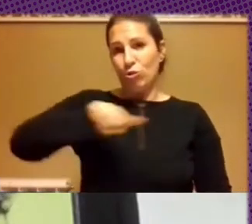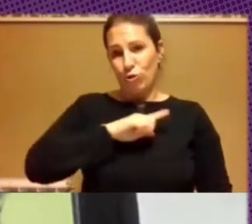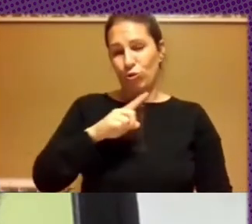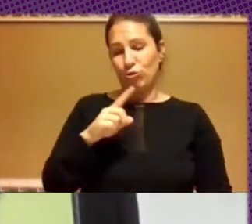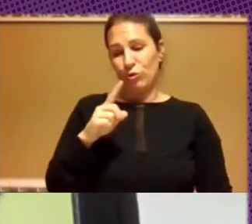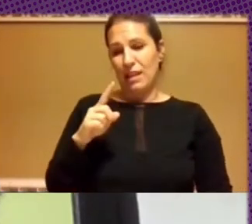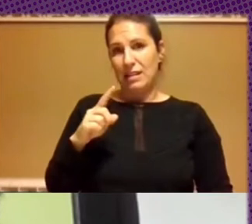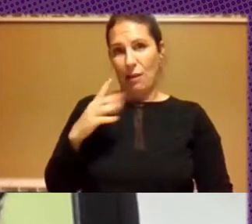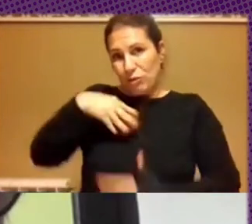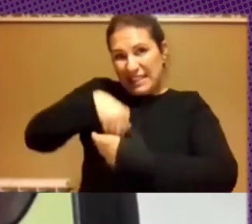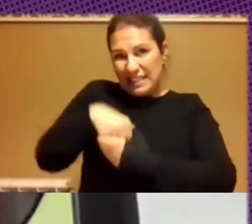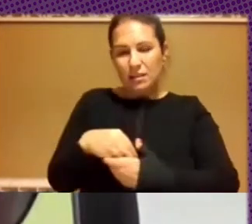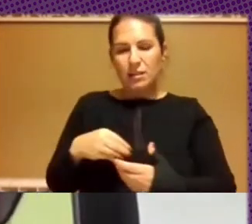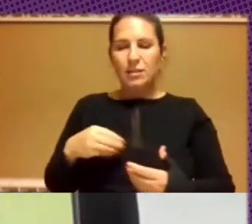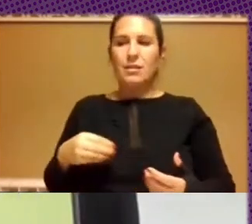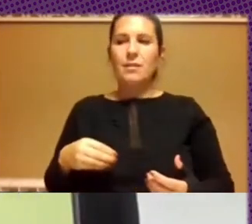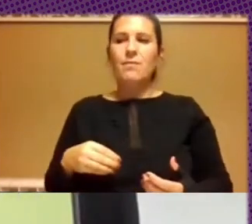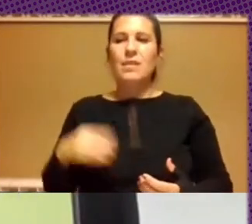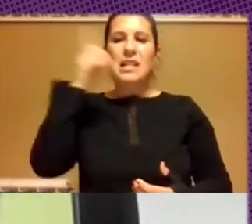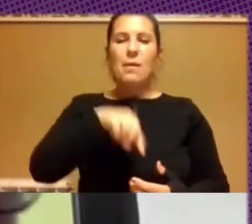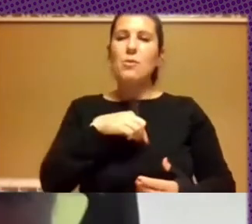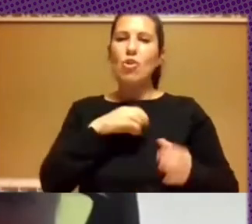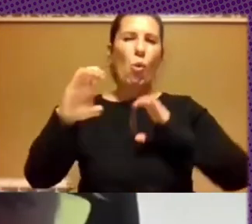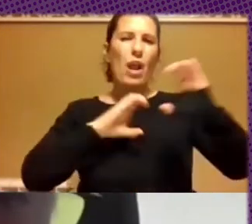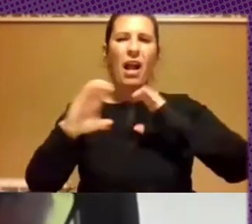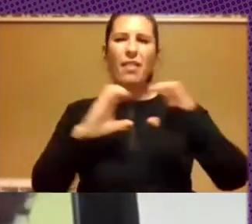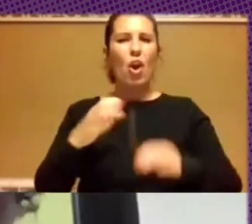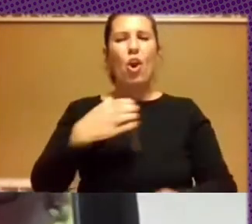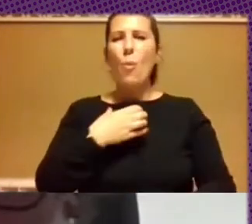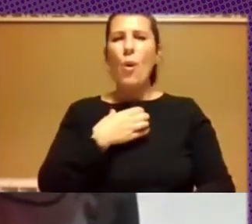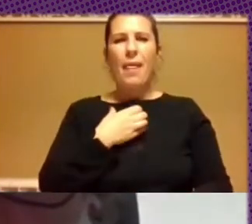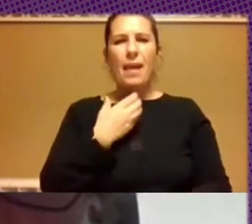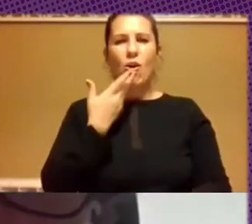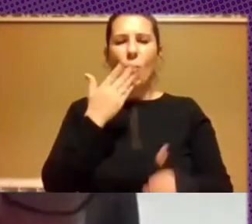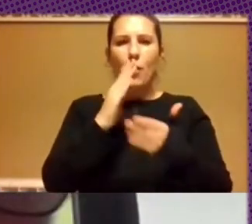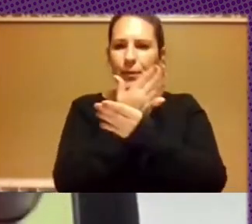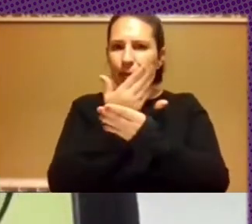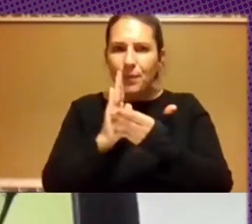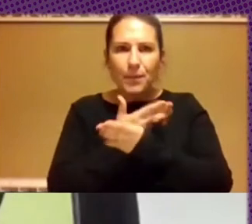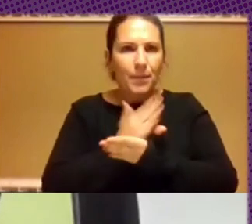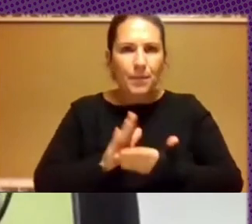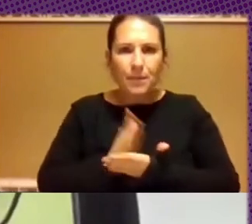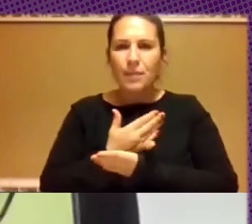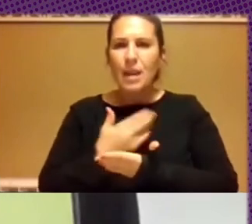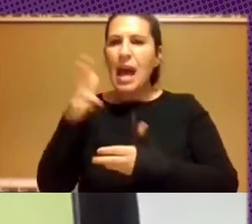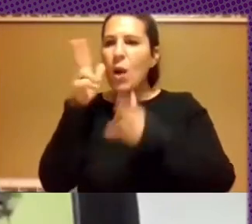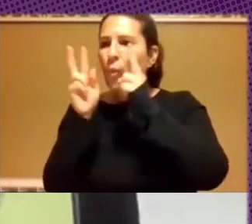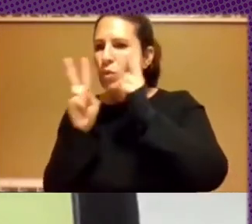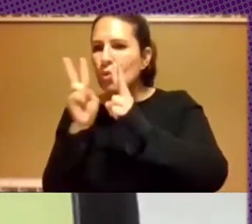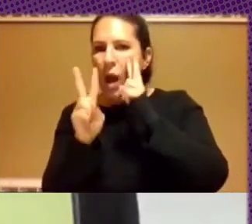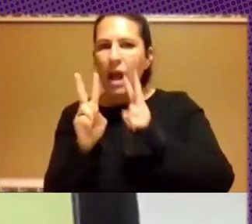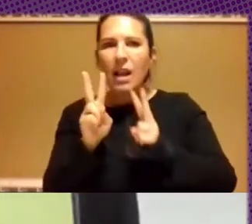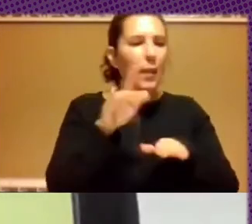caminos, que la comunicación no puede ser segmentada y separada a lo audiovisual de lo